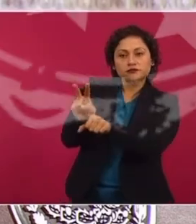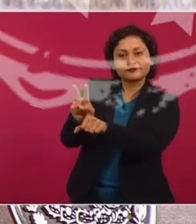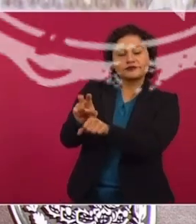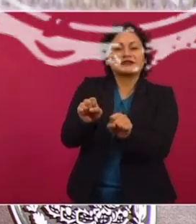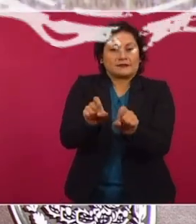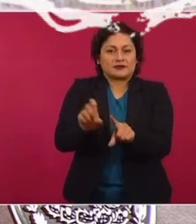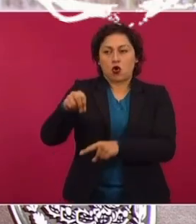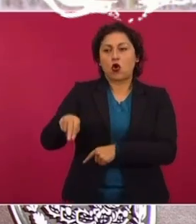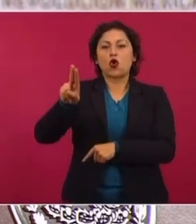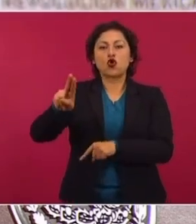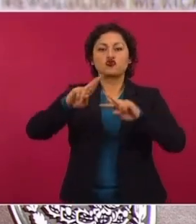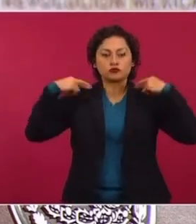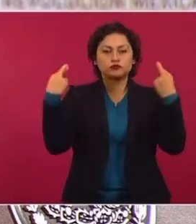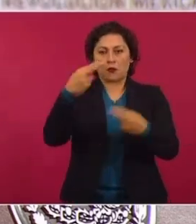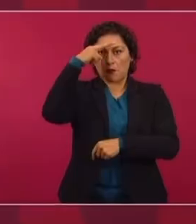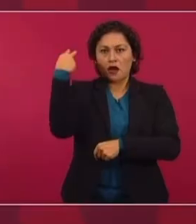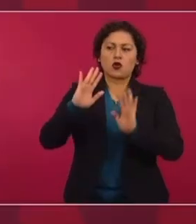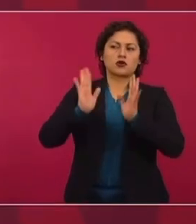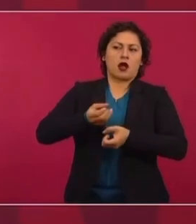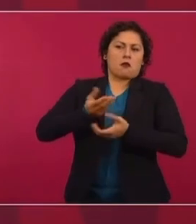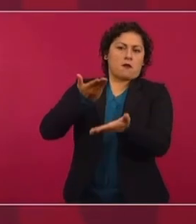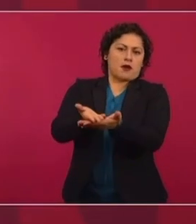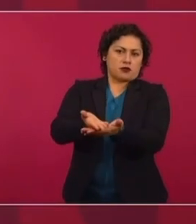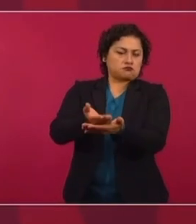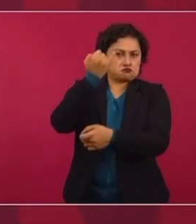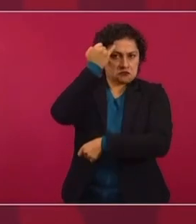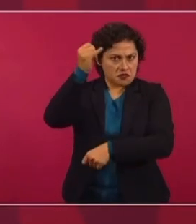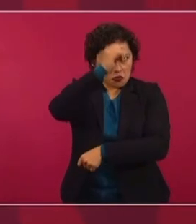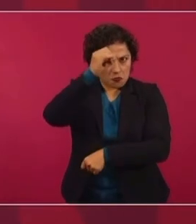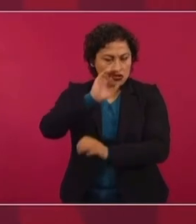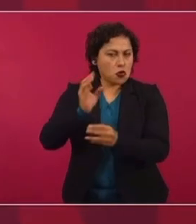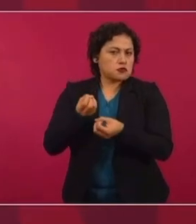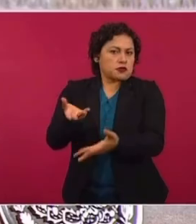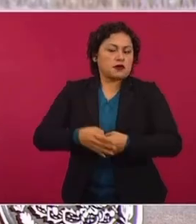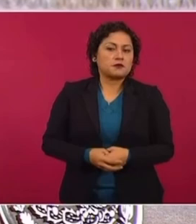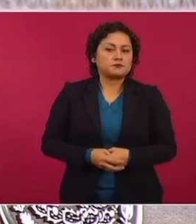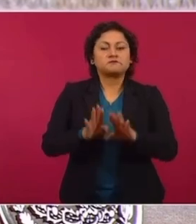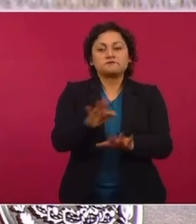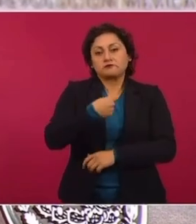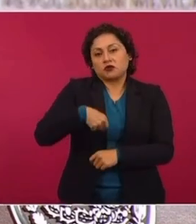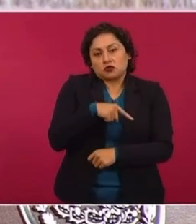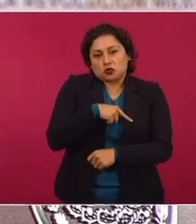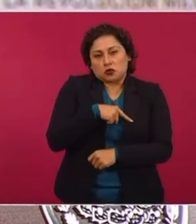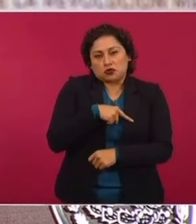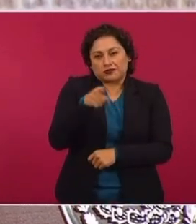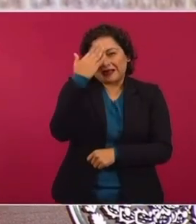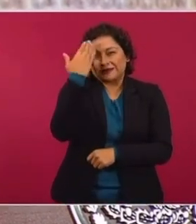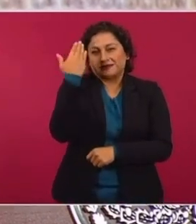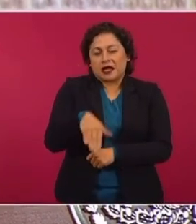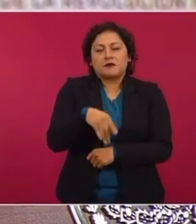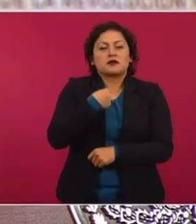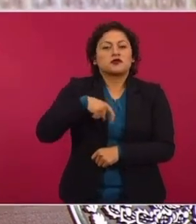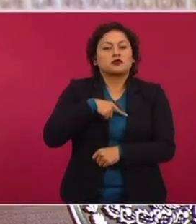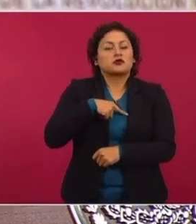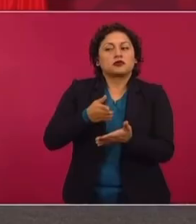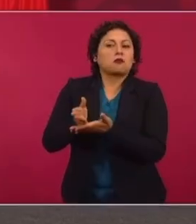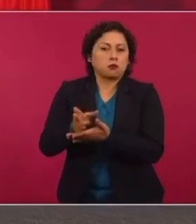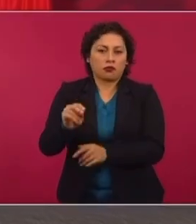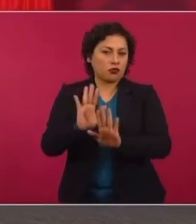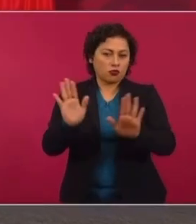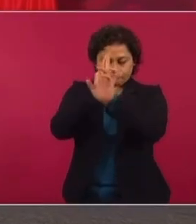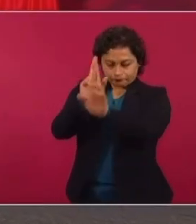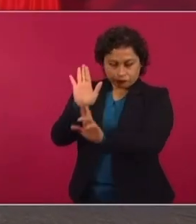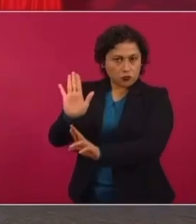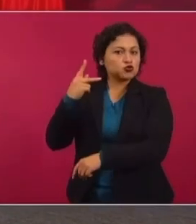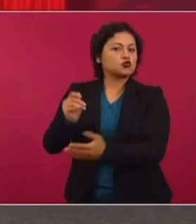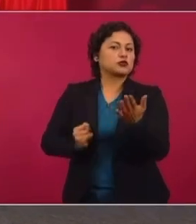Ya México fijó su postura. Nosotros somos partidarios de la política de no intervención y autodeterminación de